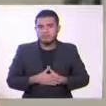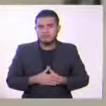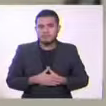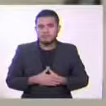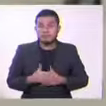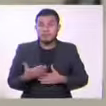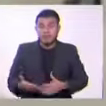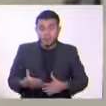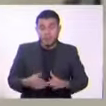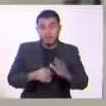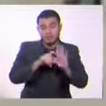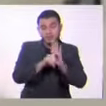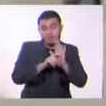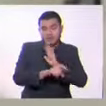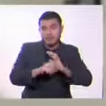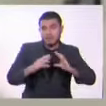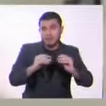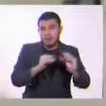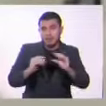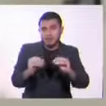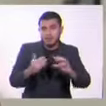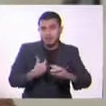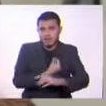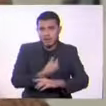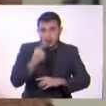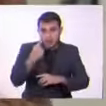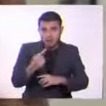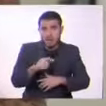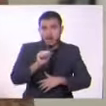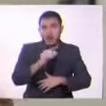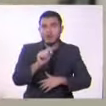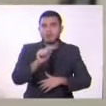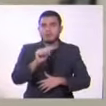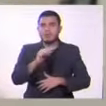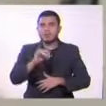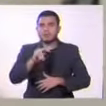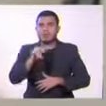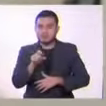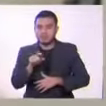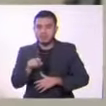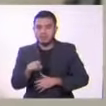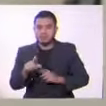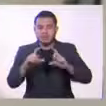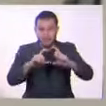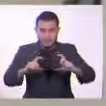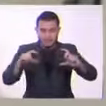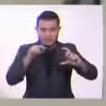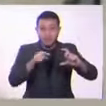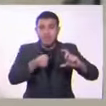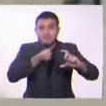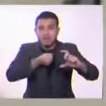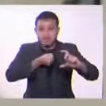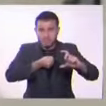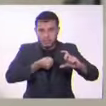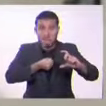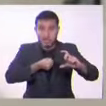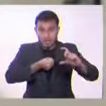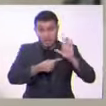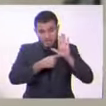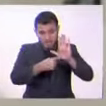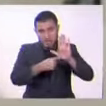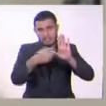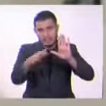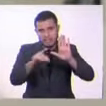los diálogos, encontraremos las acotaciones. Las acotaciones son informaciones que aparecen